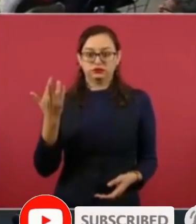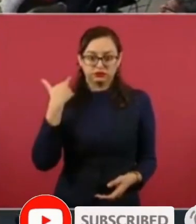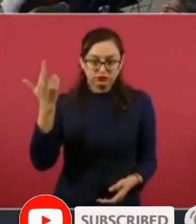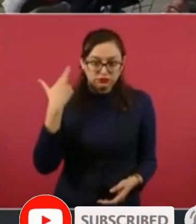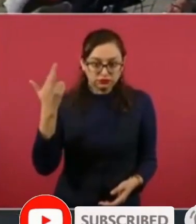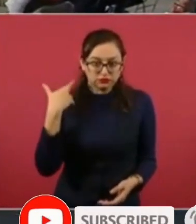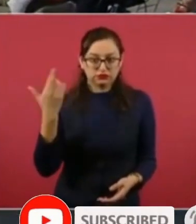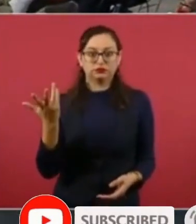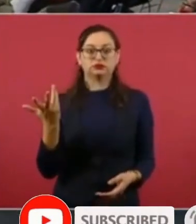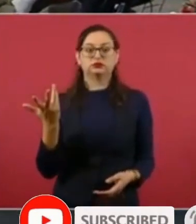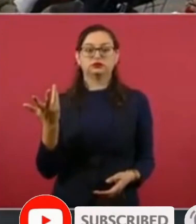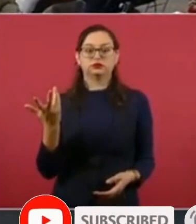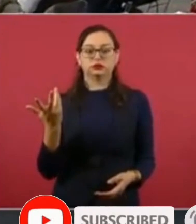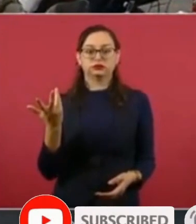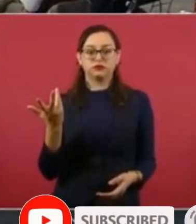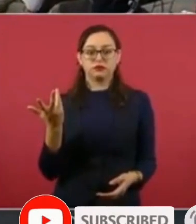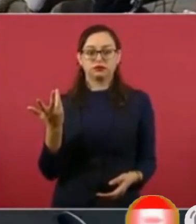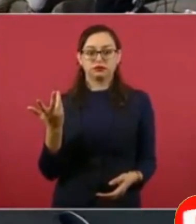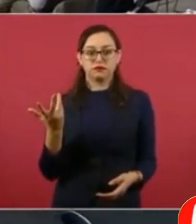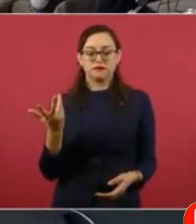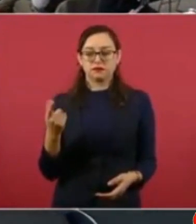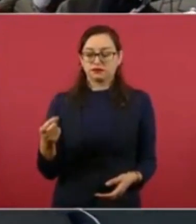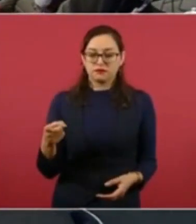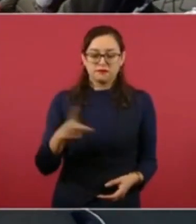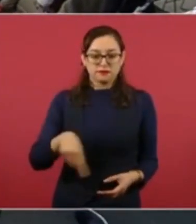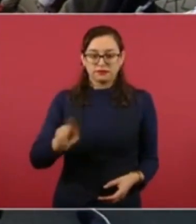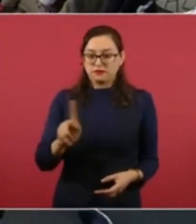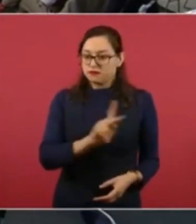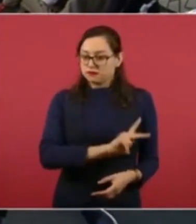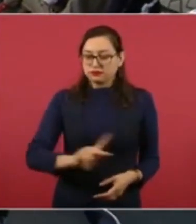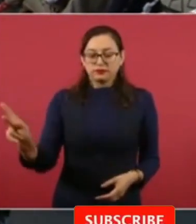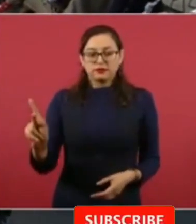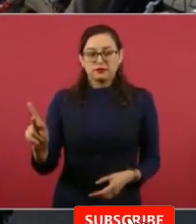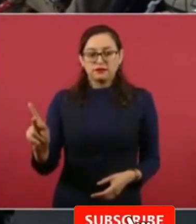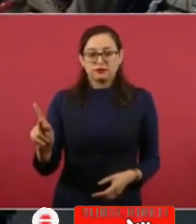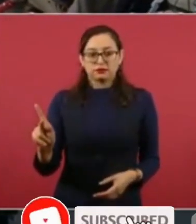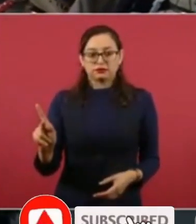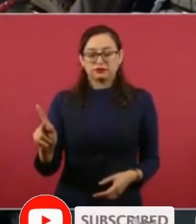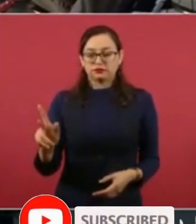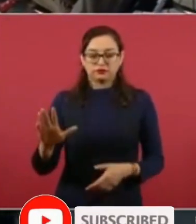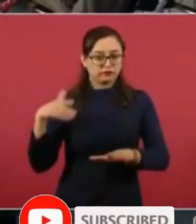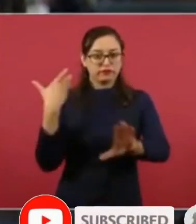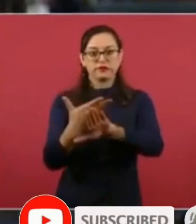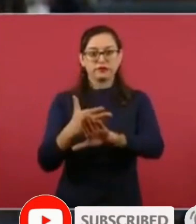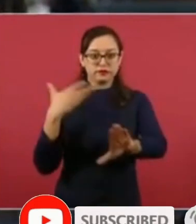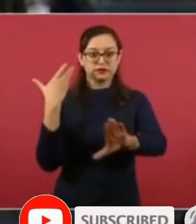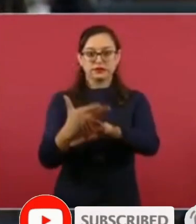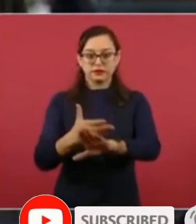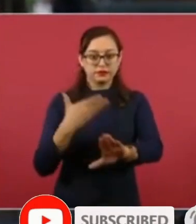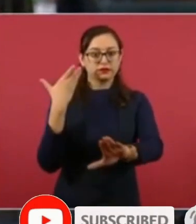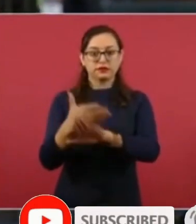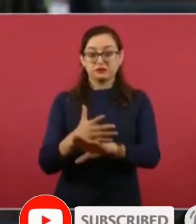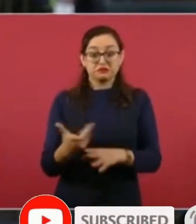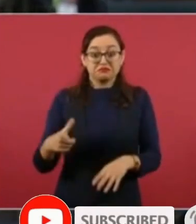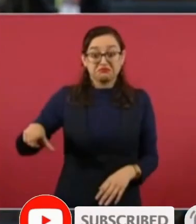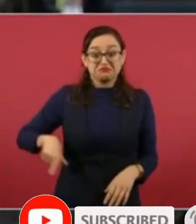una alineación como en el béisbol que es golpeadora y que también aparece al